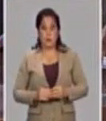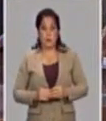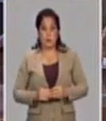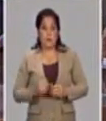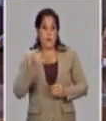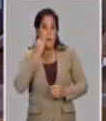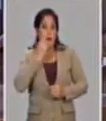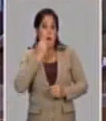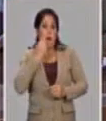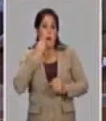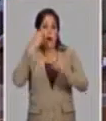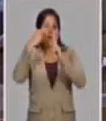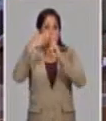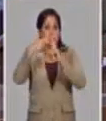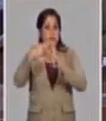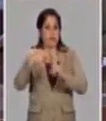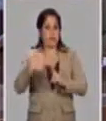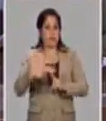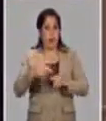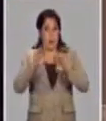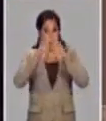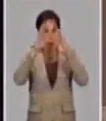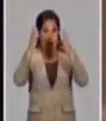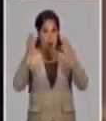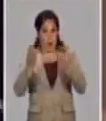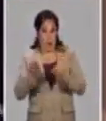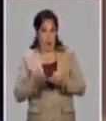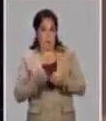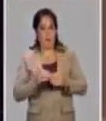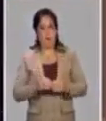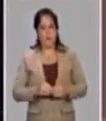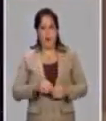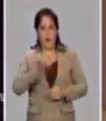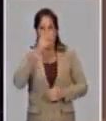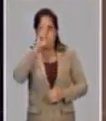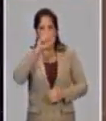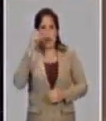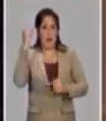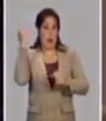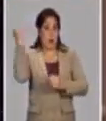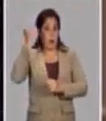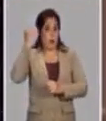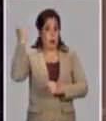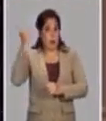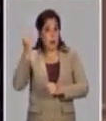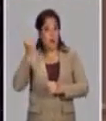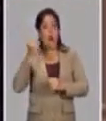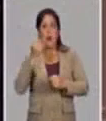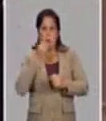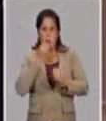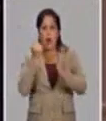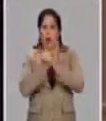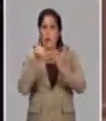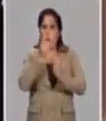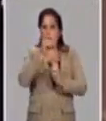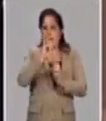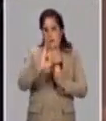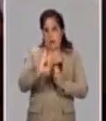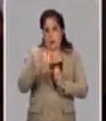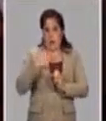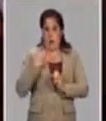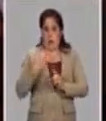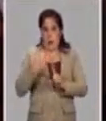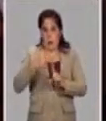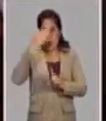y ampliarían pues esta lista. Que la mayoría son de las grandes farmacéuticas internacionales, No estamos hablando de ninguna farmacéutica